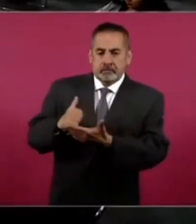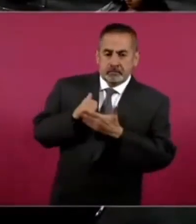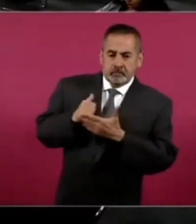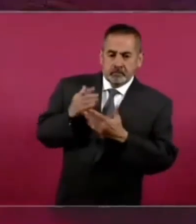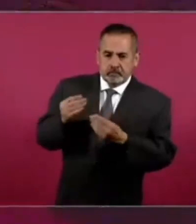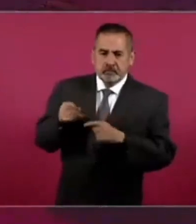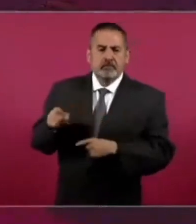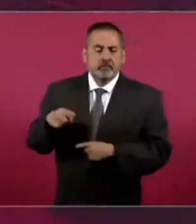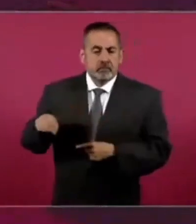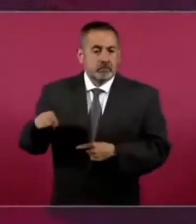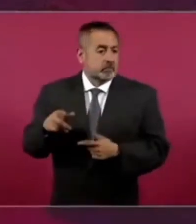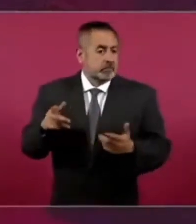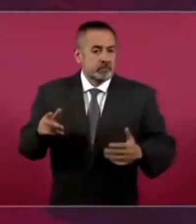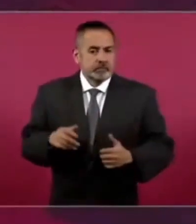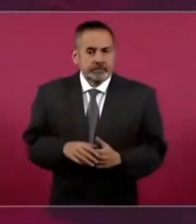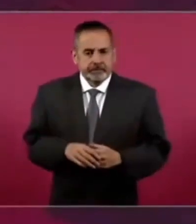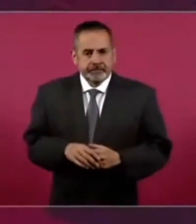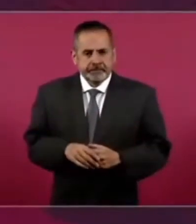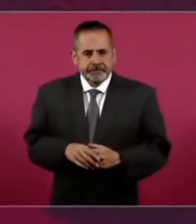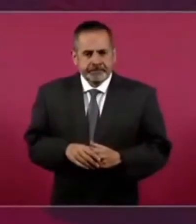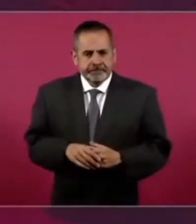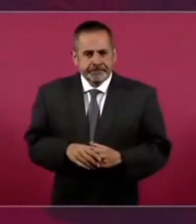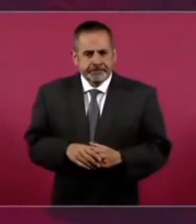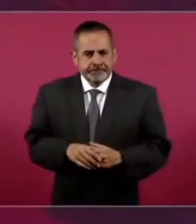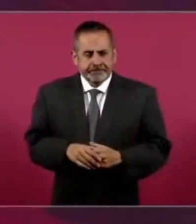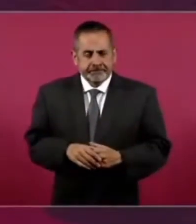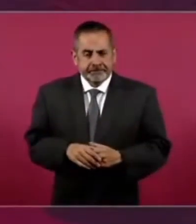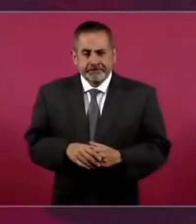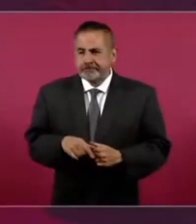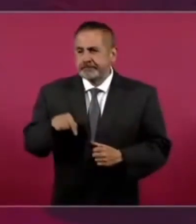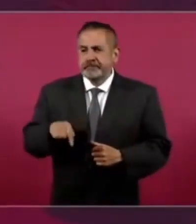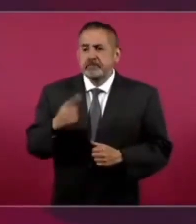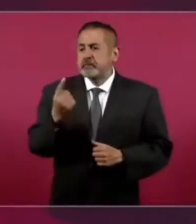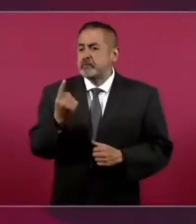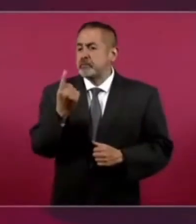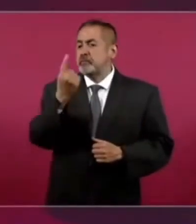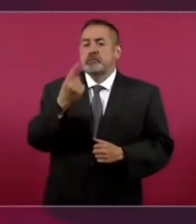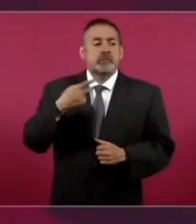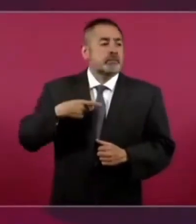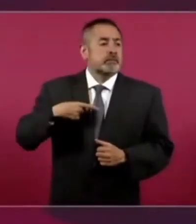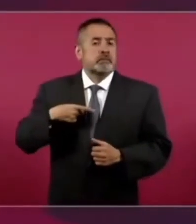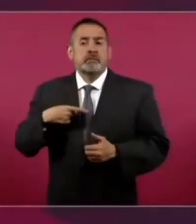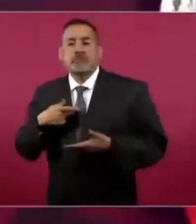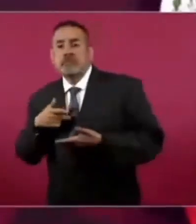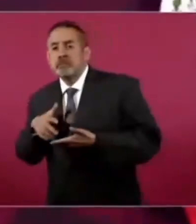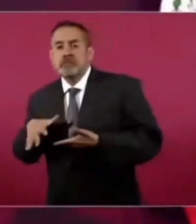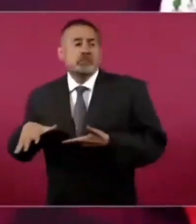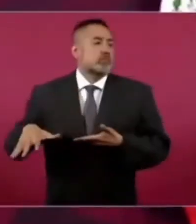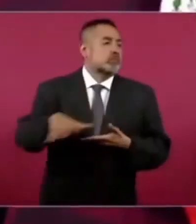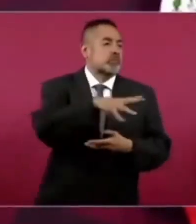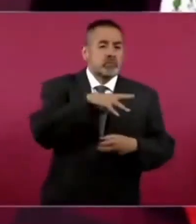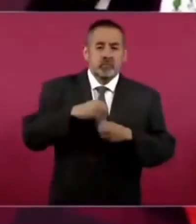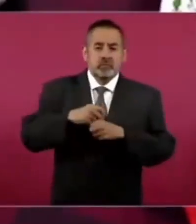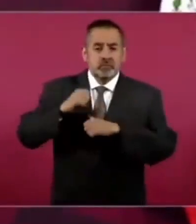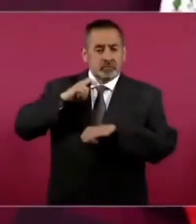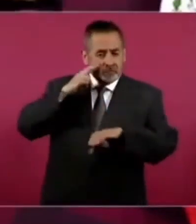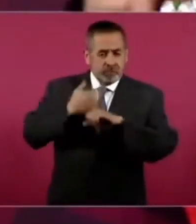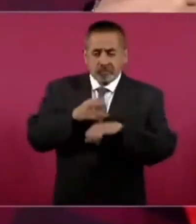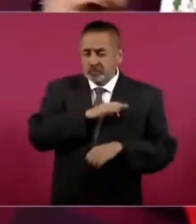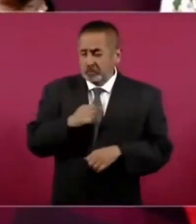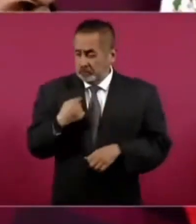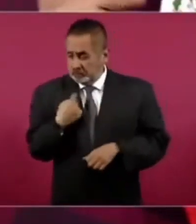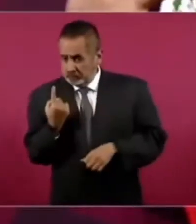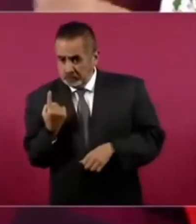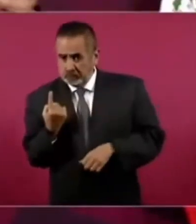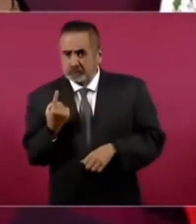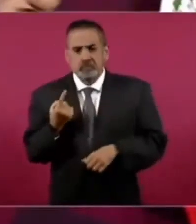mucho. Que, pues, esto no es asunto de un solo hombre. O de una mujer o de un grupo.